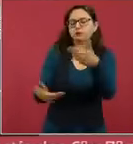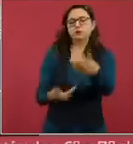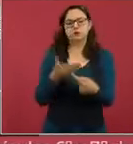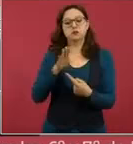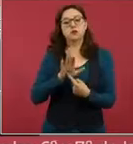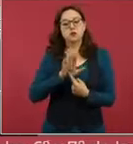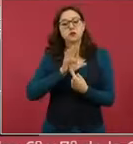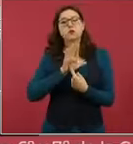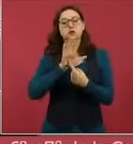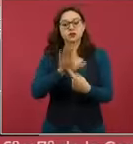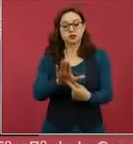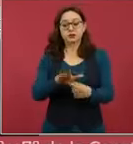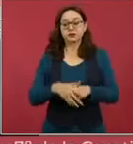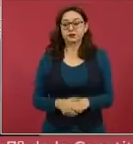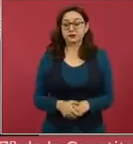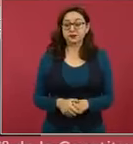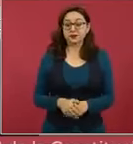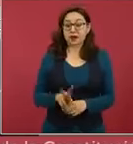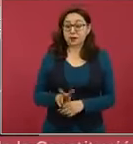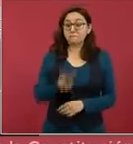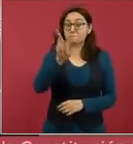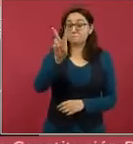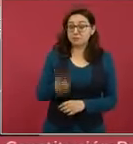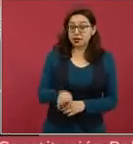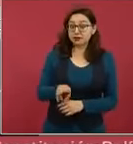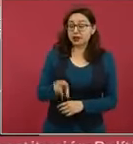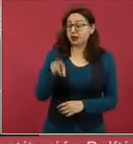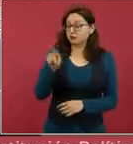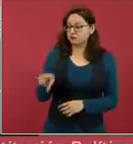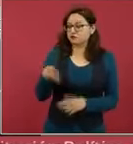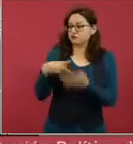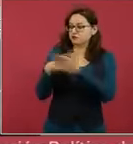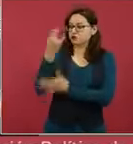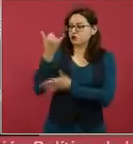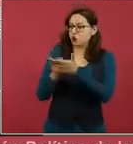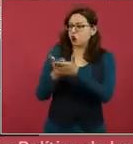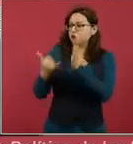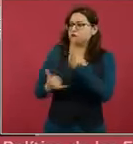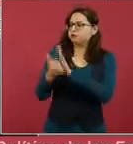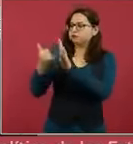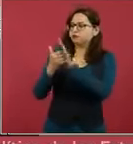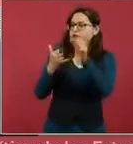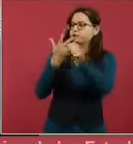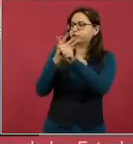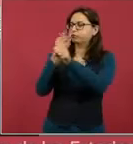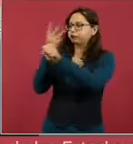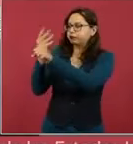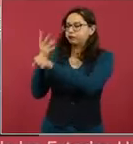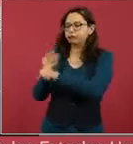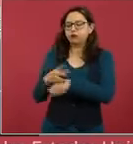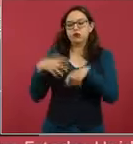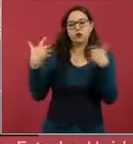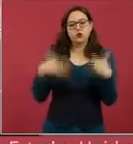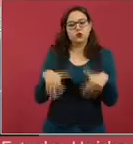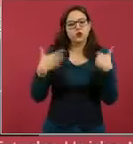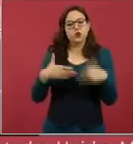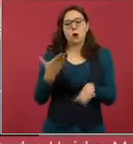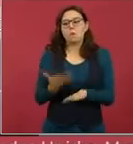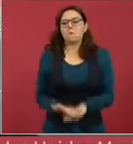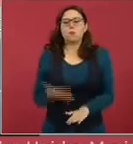trascendente, muy importante, no sólo para